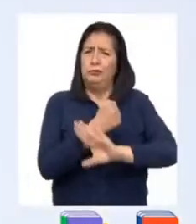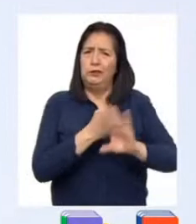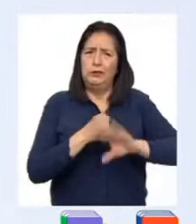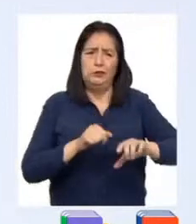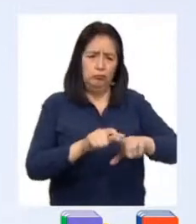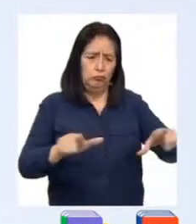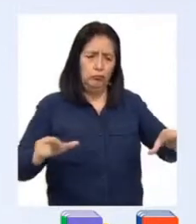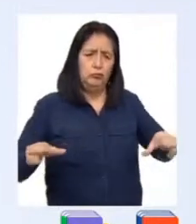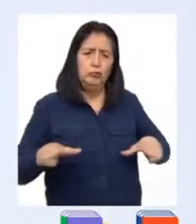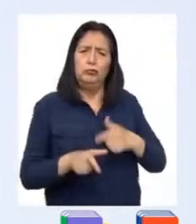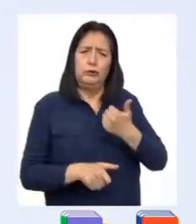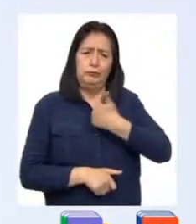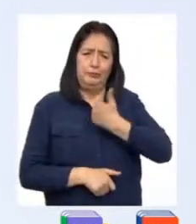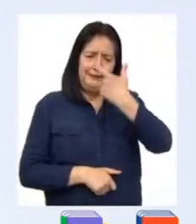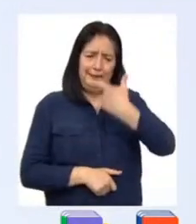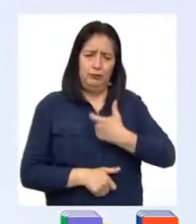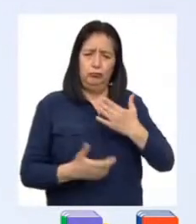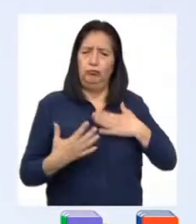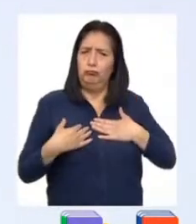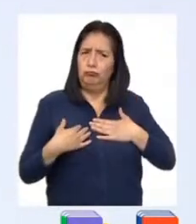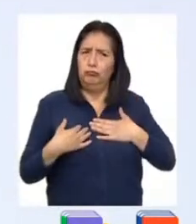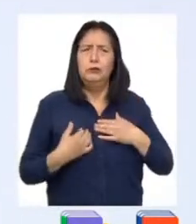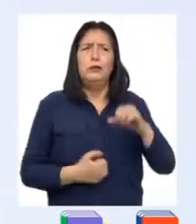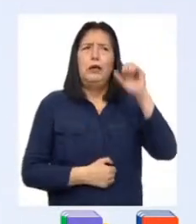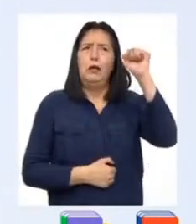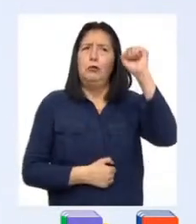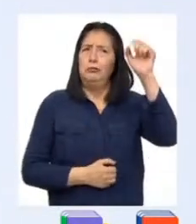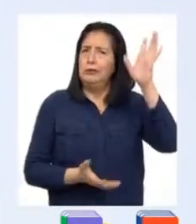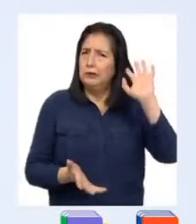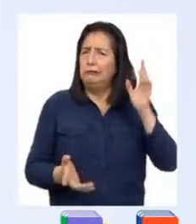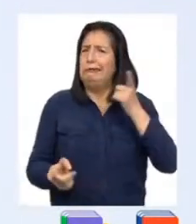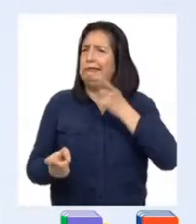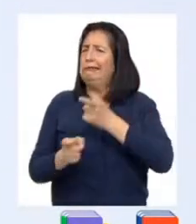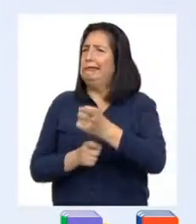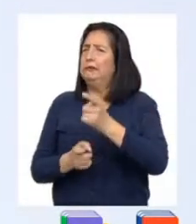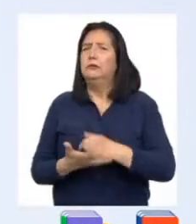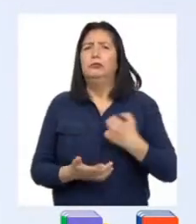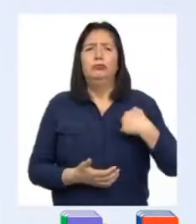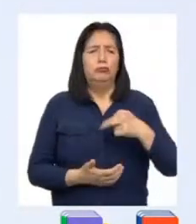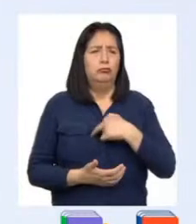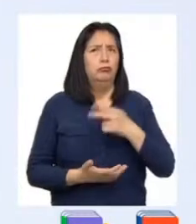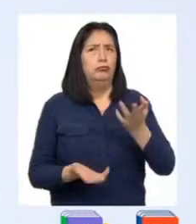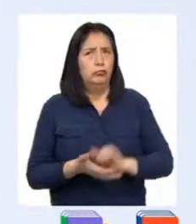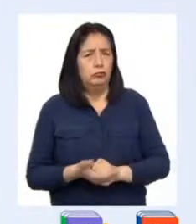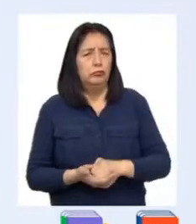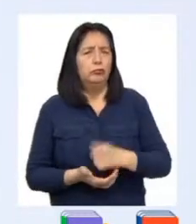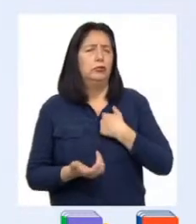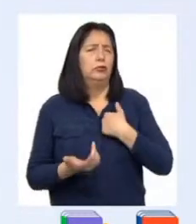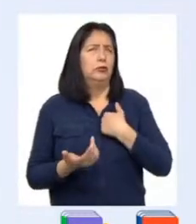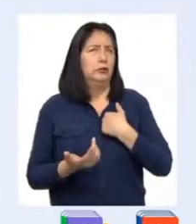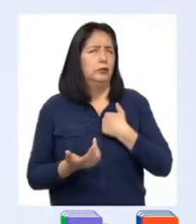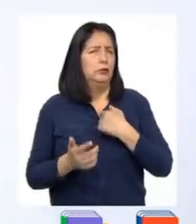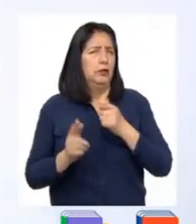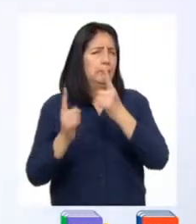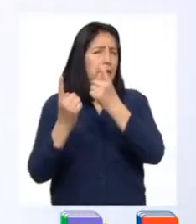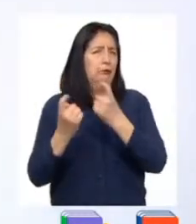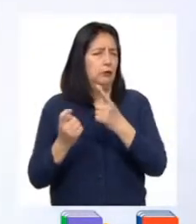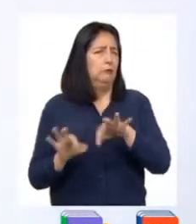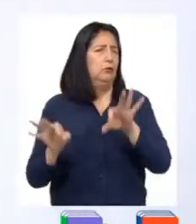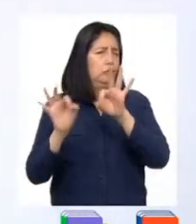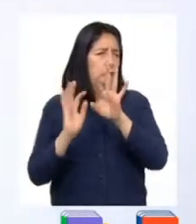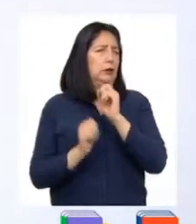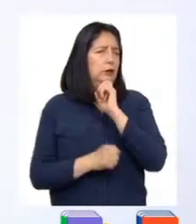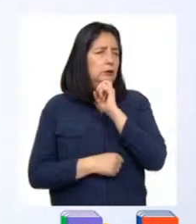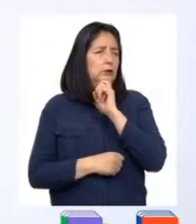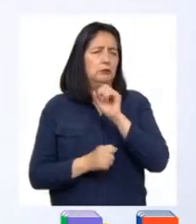Por eso, cuando algún derecho se ve afectado, debemos hacernos esta importante pregunta. ¿Qué